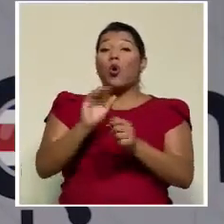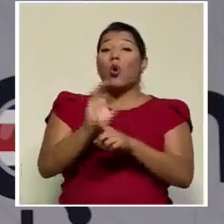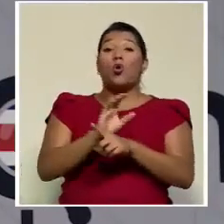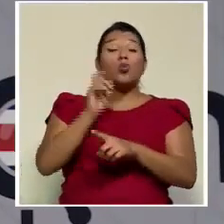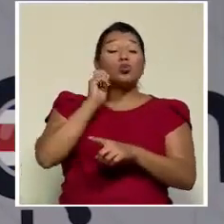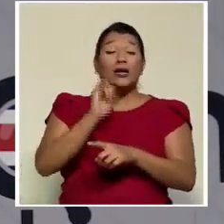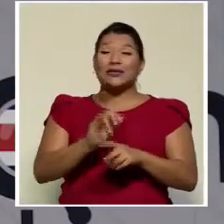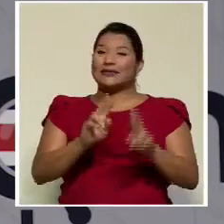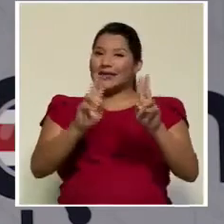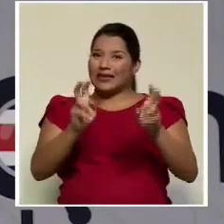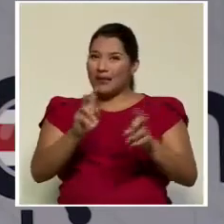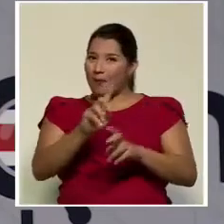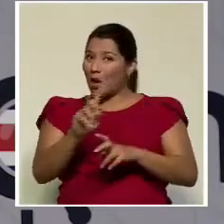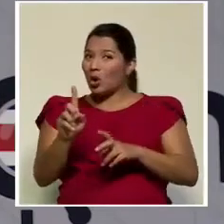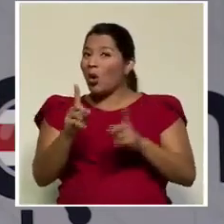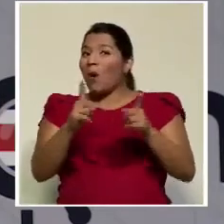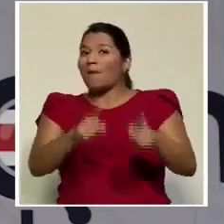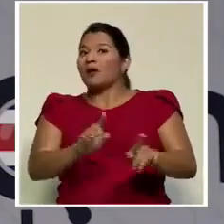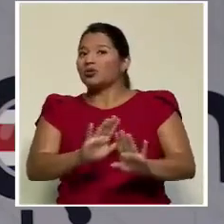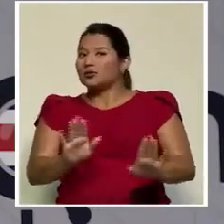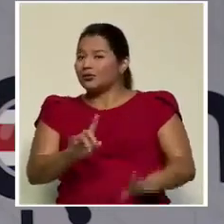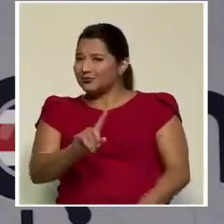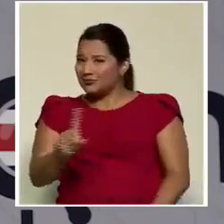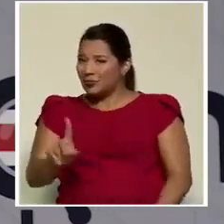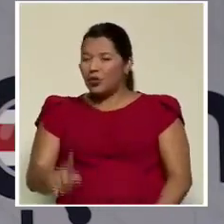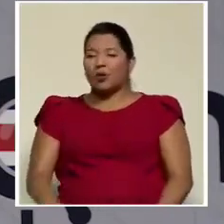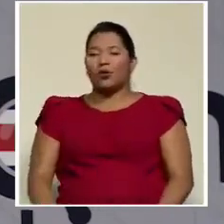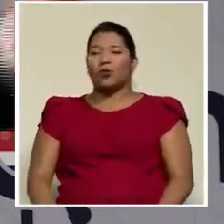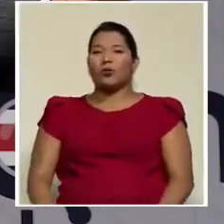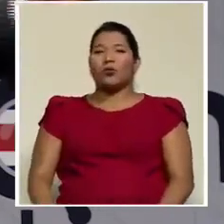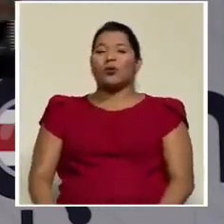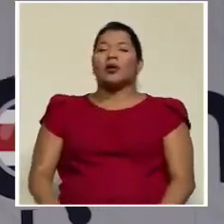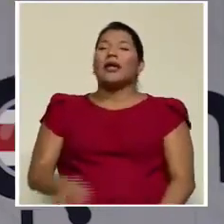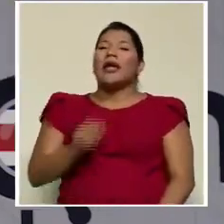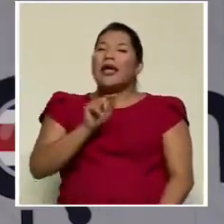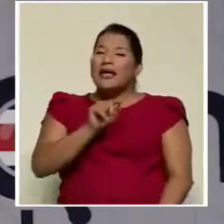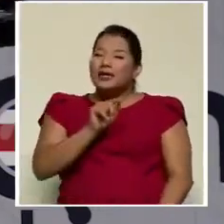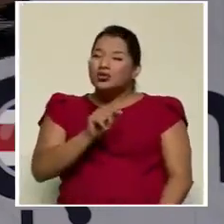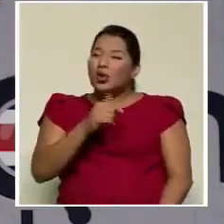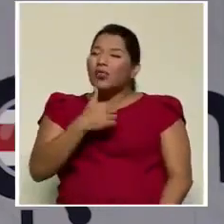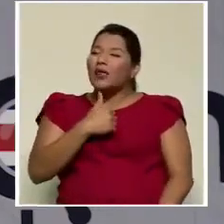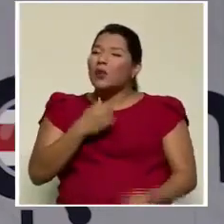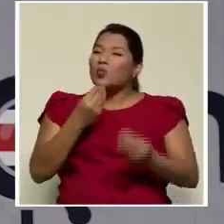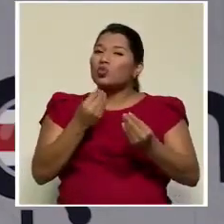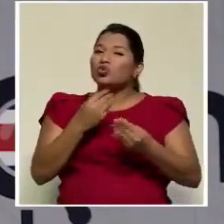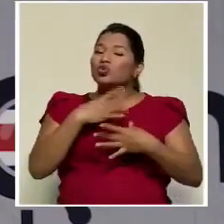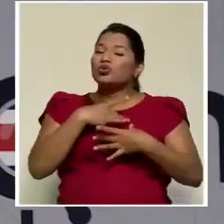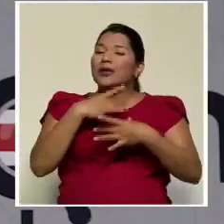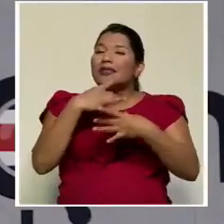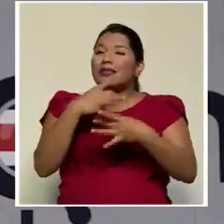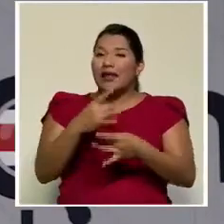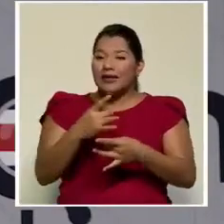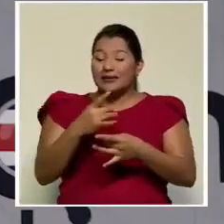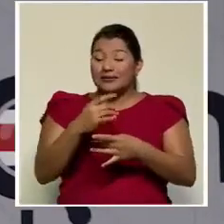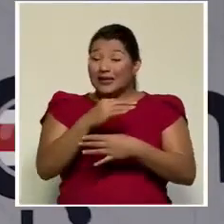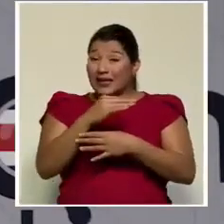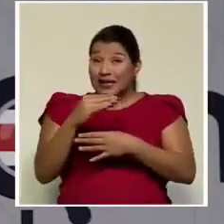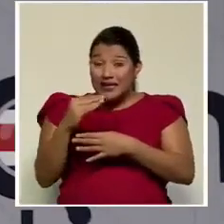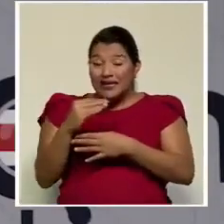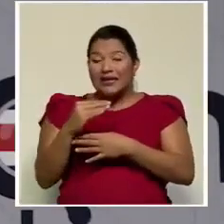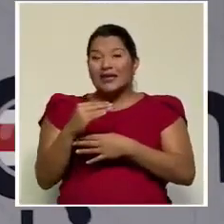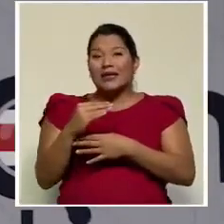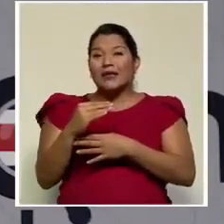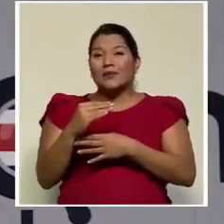es un tema, digamos, no es casual. El electoral, ¿verdad? Se suma a una serie de intereses dispersos cuya sumatoria